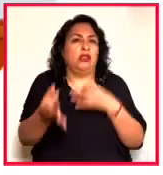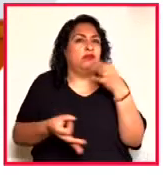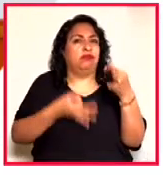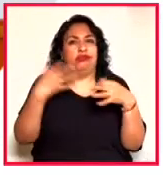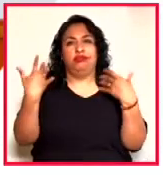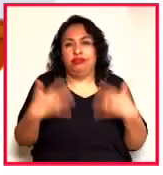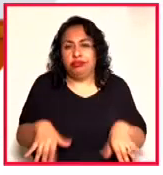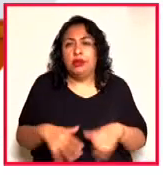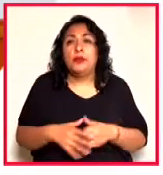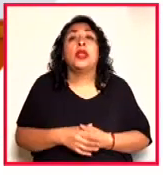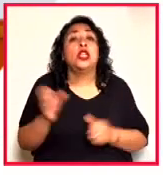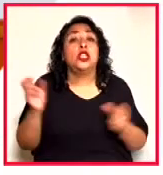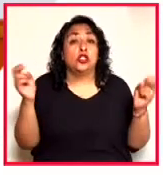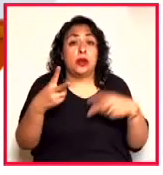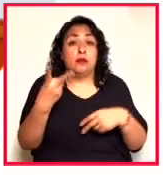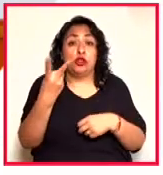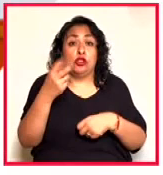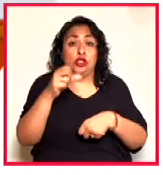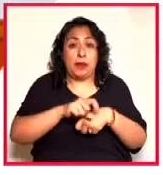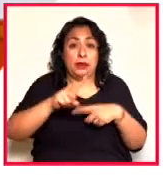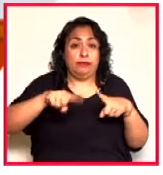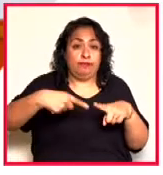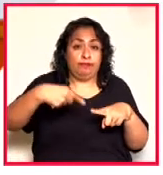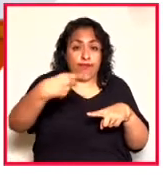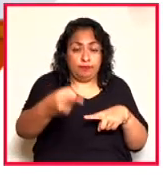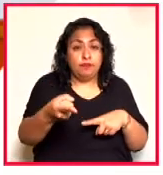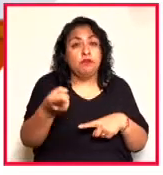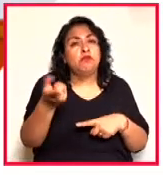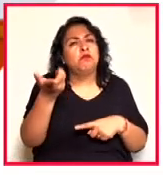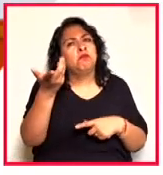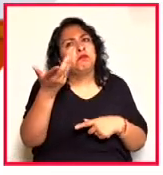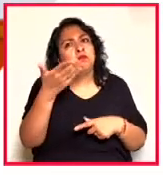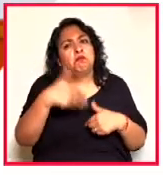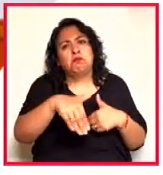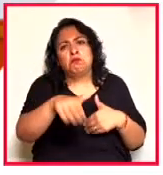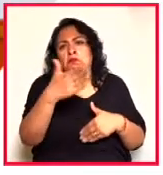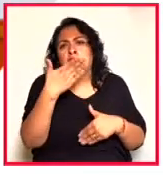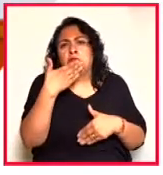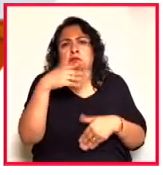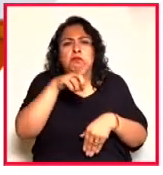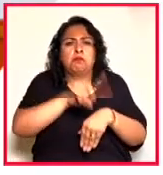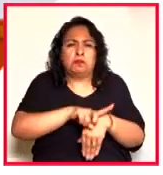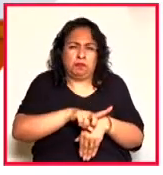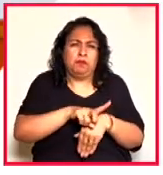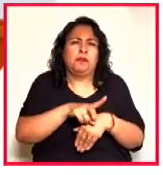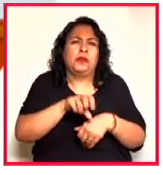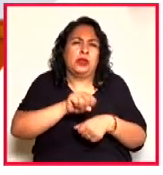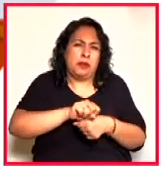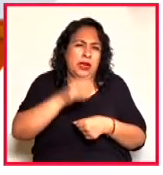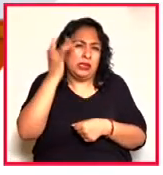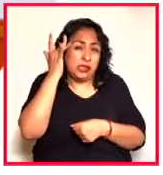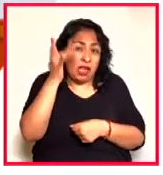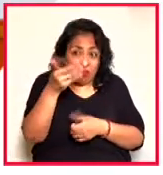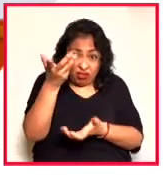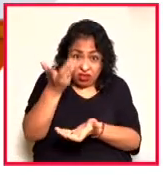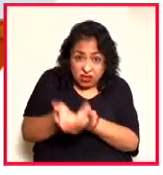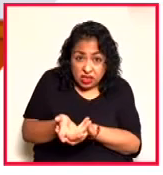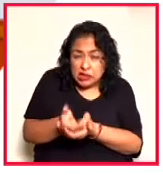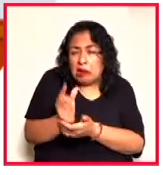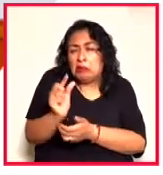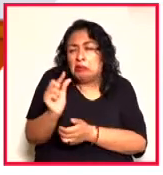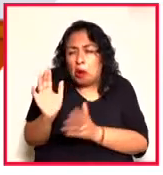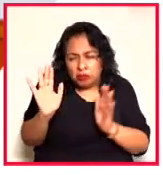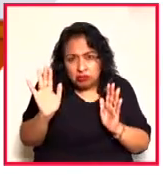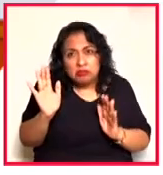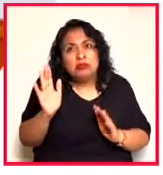Edgardo. Nos vemos en dos semanas, que te la pases muy bien estos días que quedan de la Semana Santa. Si vas a descansar un ratito, bueno, pues